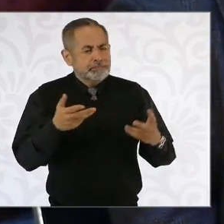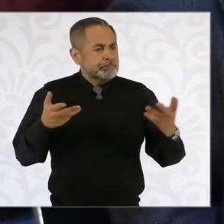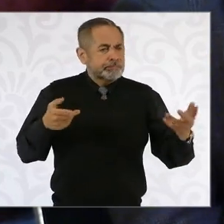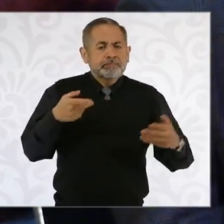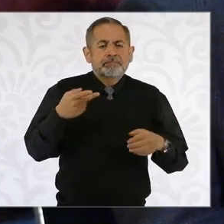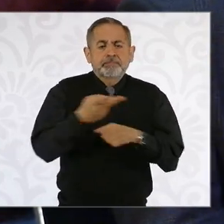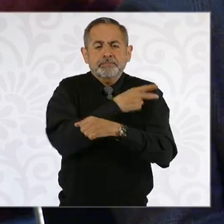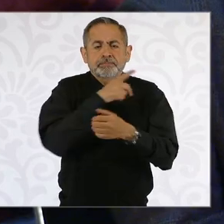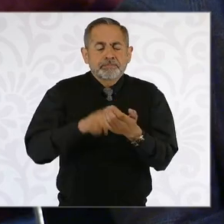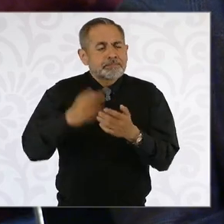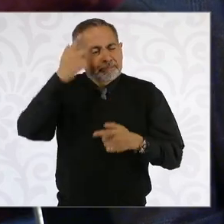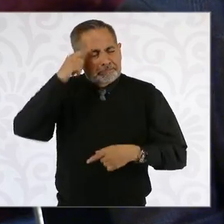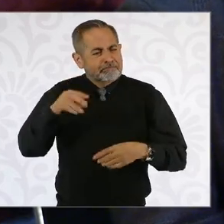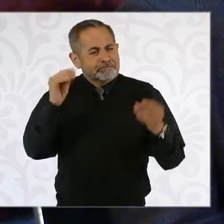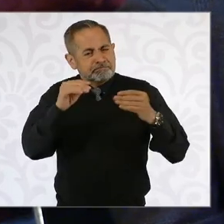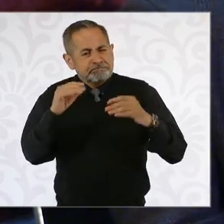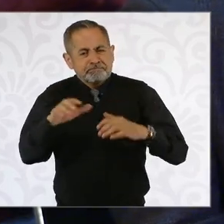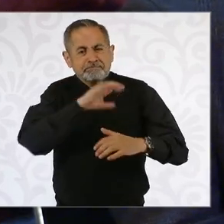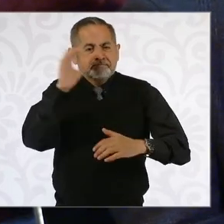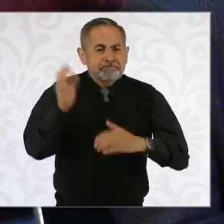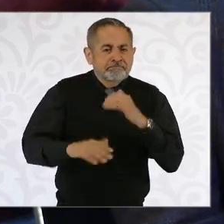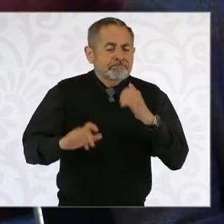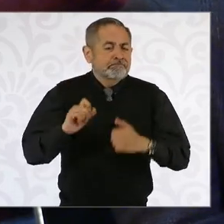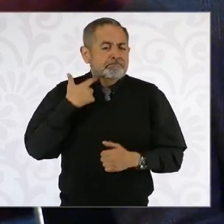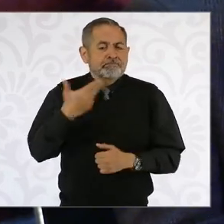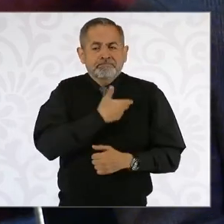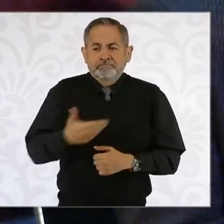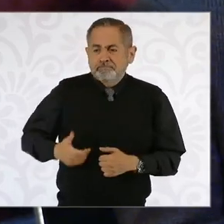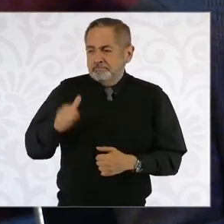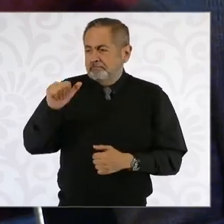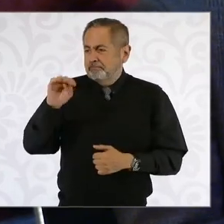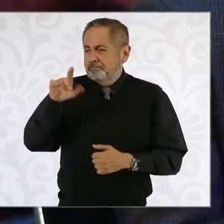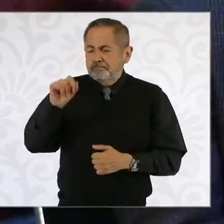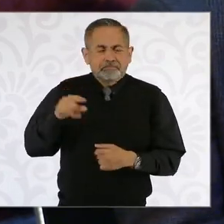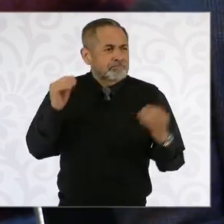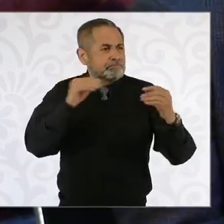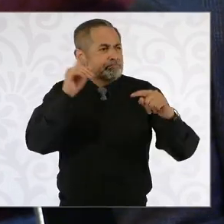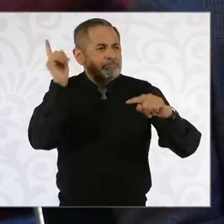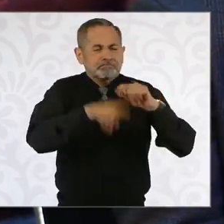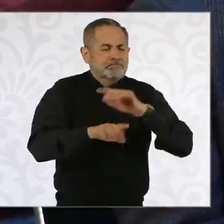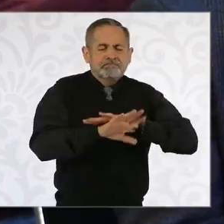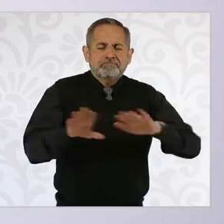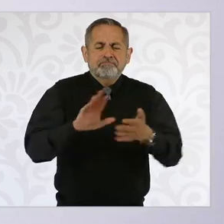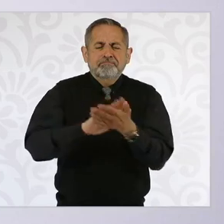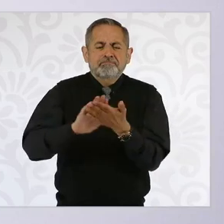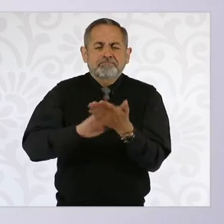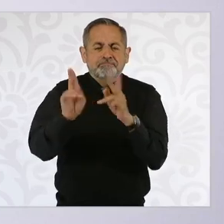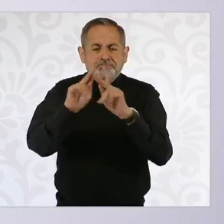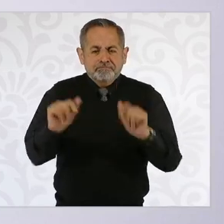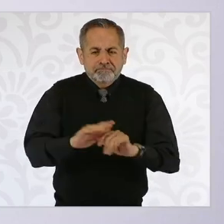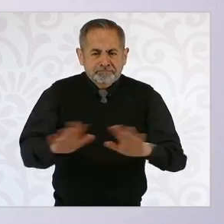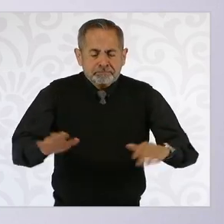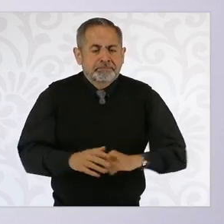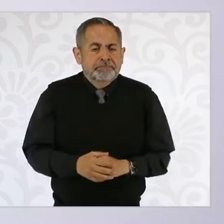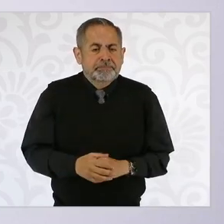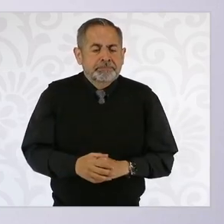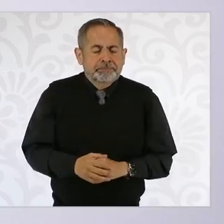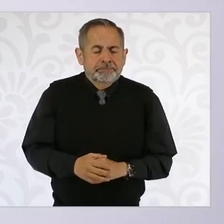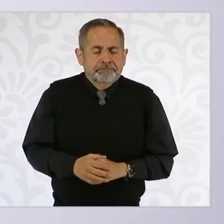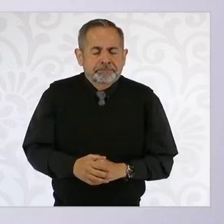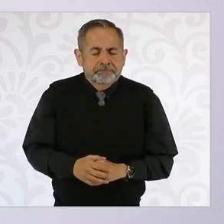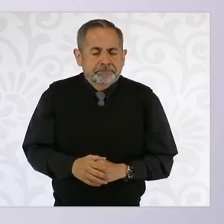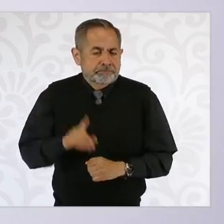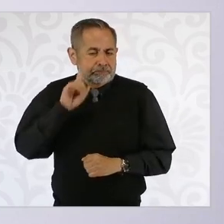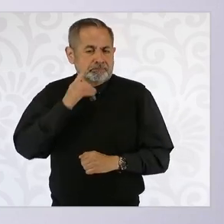finaliza el litigio que con esta firma tenía el expresidente AMLO. ¿Qué información tiene? Vamos a presentar muy pronto